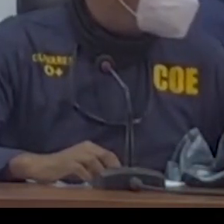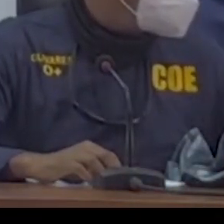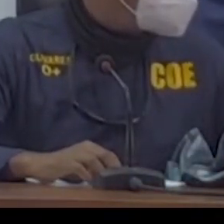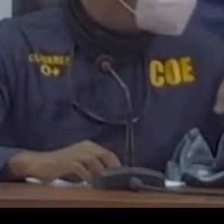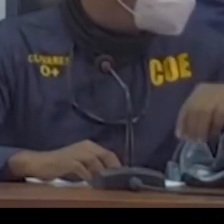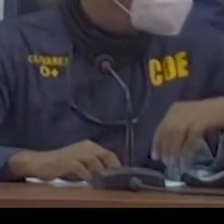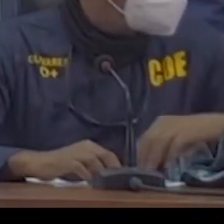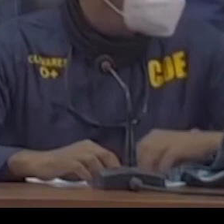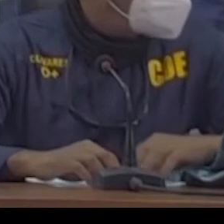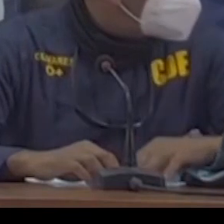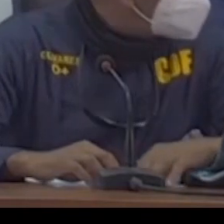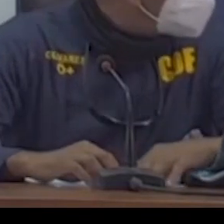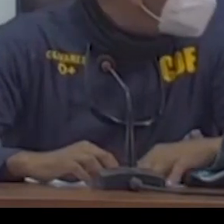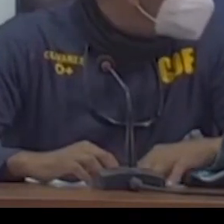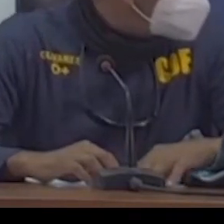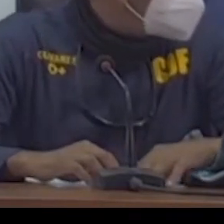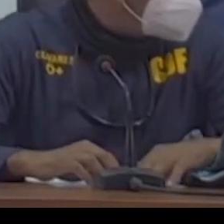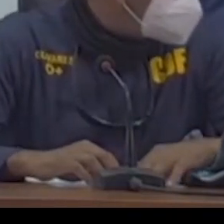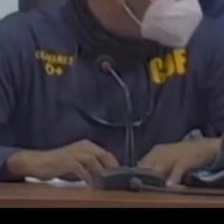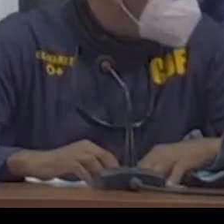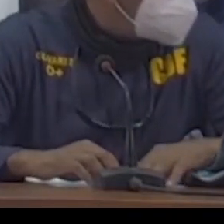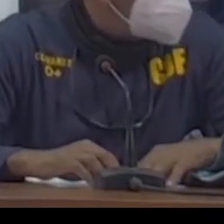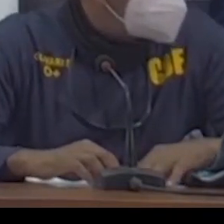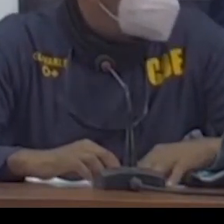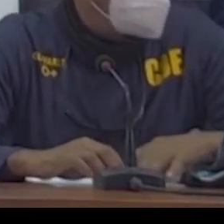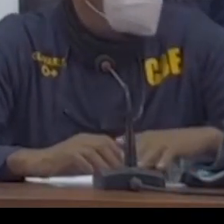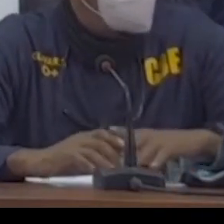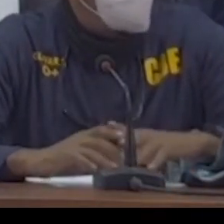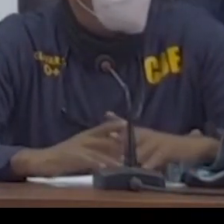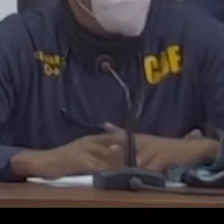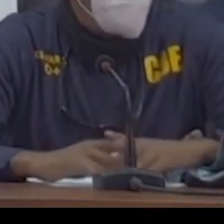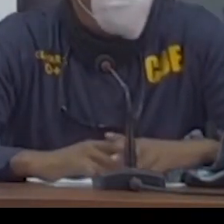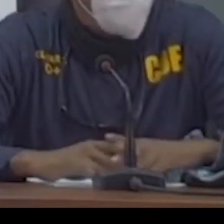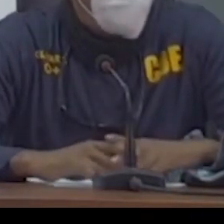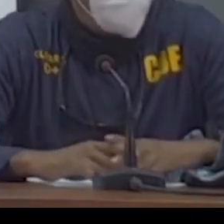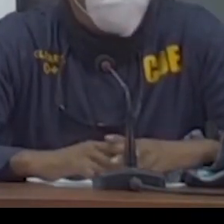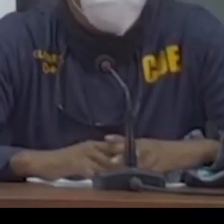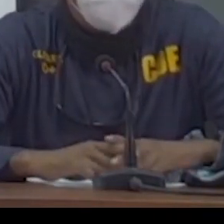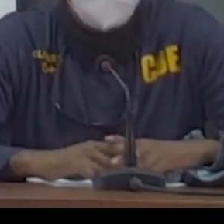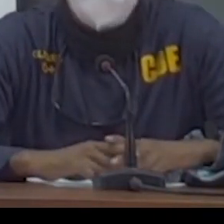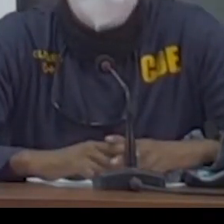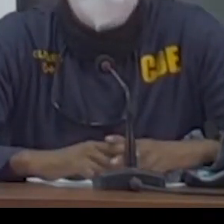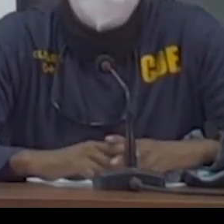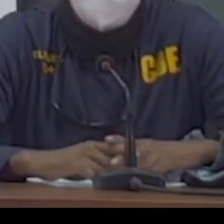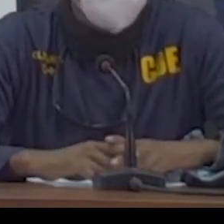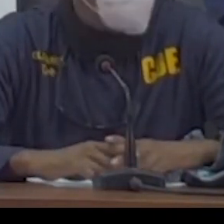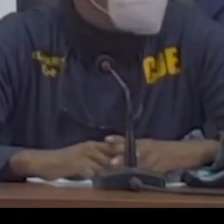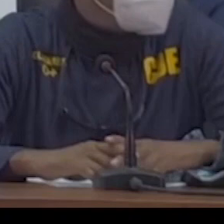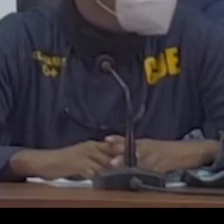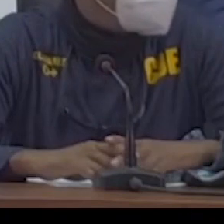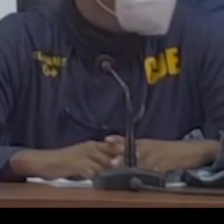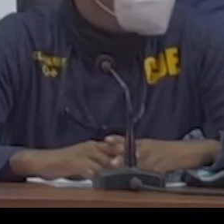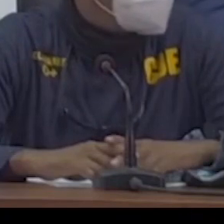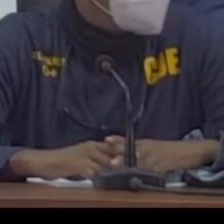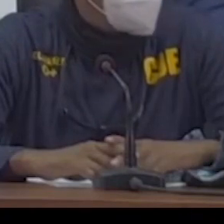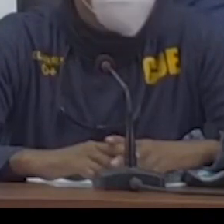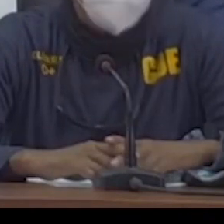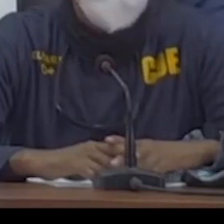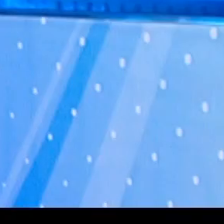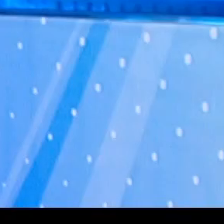asistencias, de las que 6,257 fueron viales y 3,897 fueron médicas.